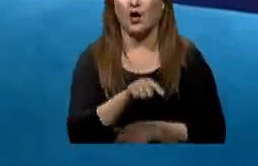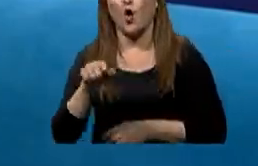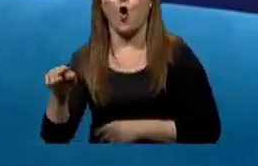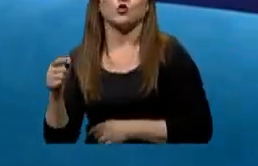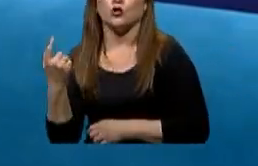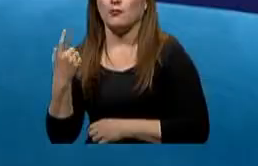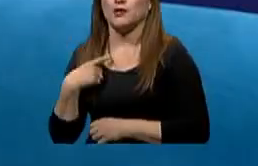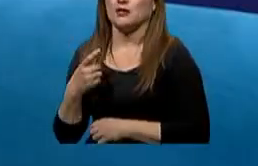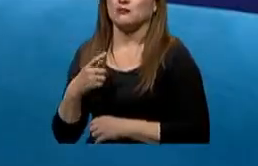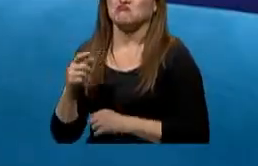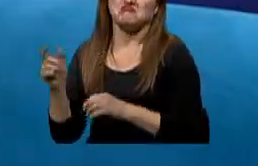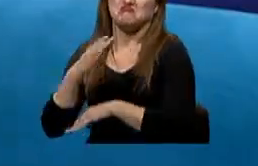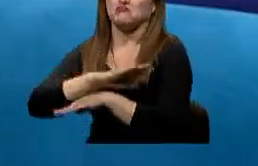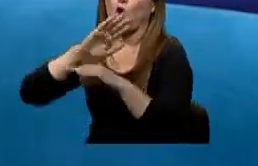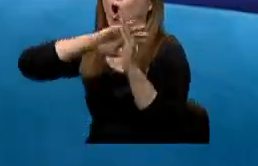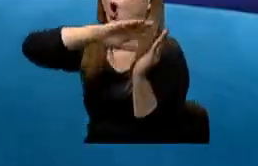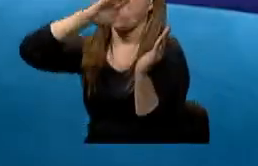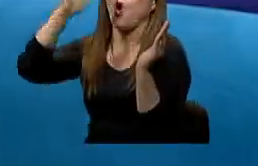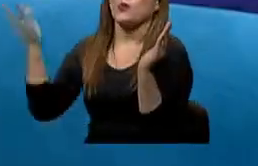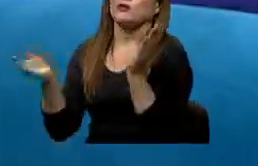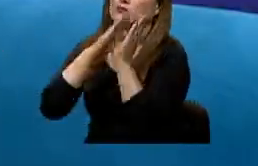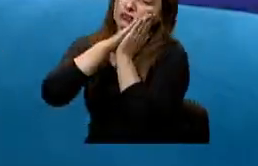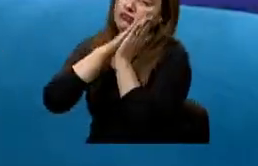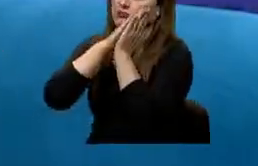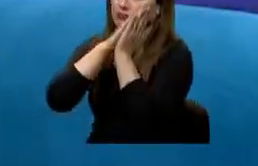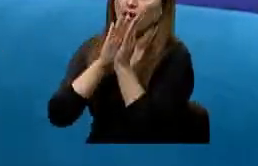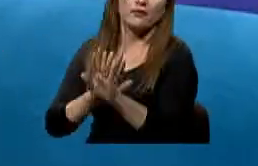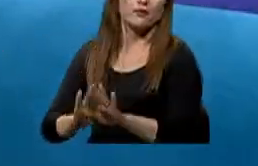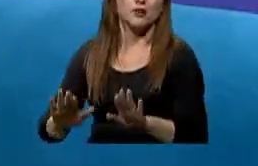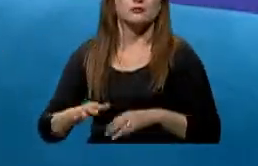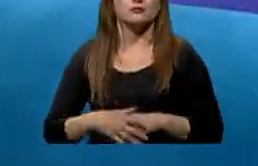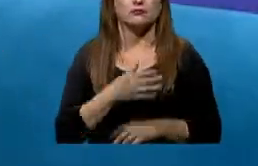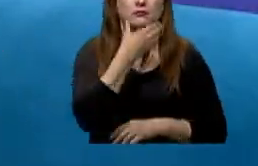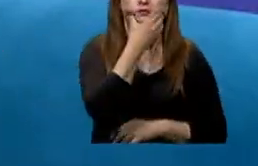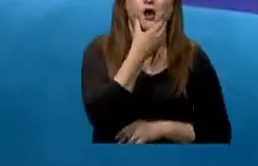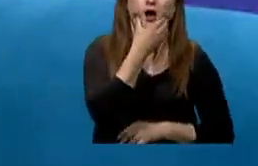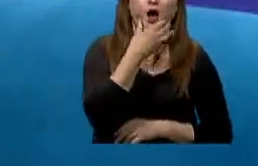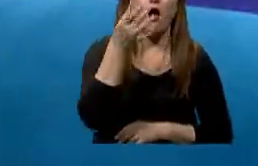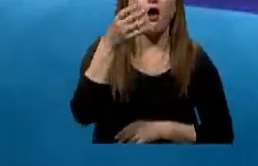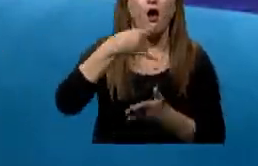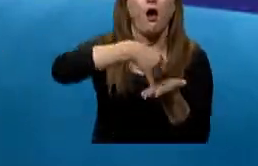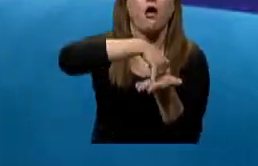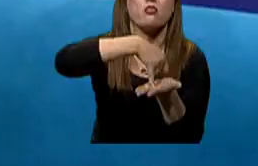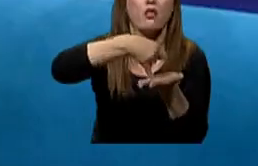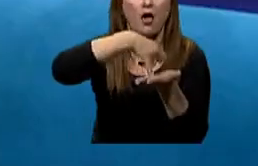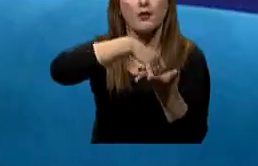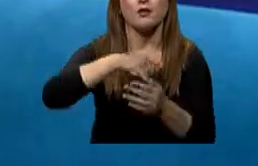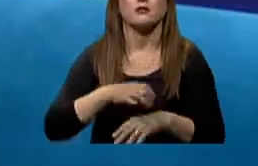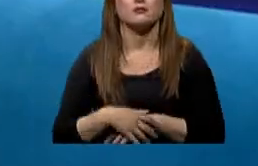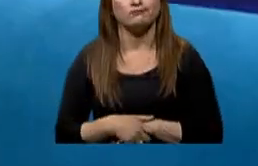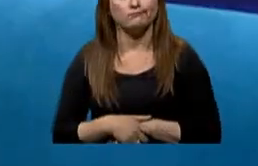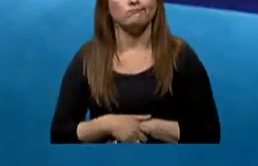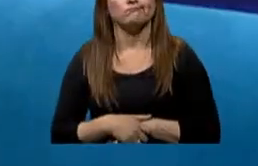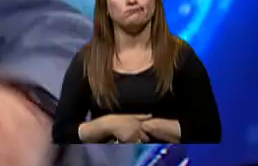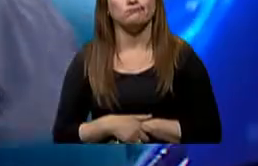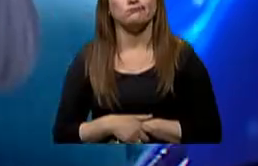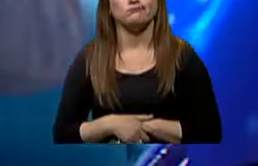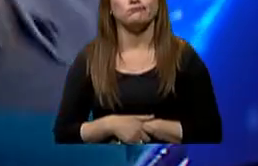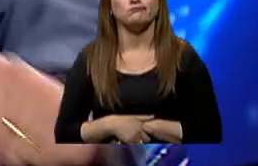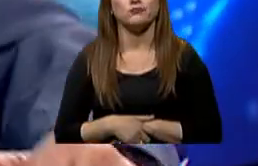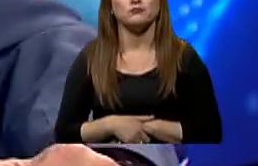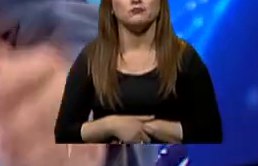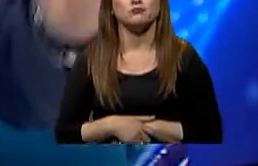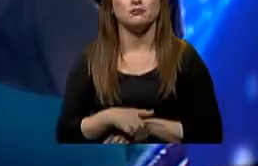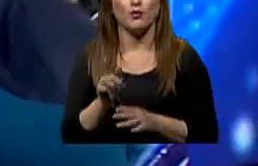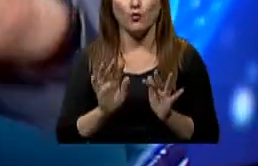pierde el tono muscular en los brazos, se ponen débiles o el maxilar inferior. Correcto. Y sí puede ser focal o generalizada. Focal o generalizada. Y